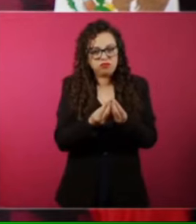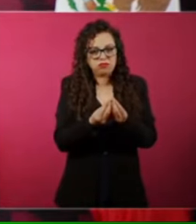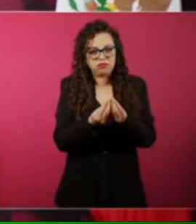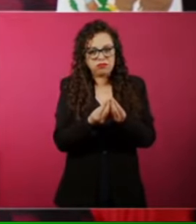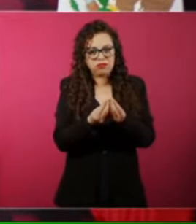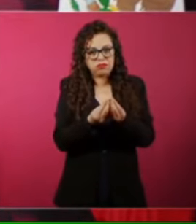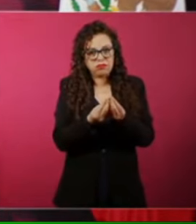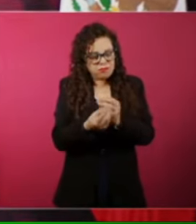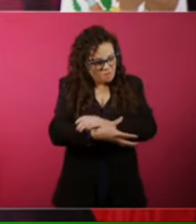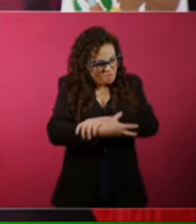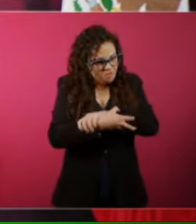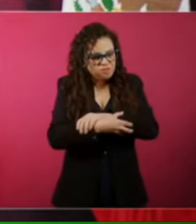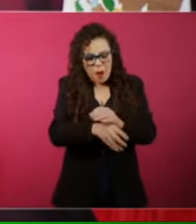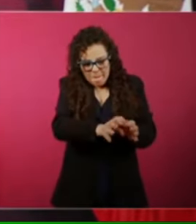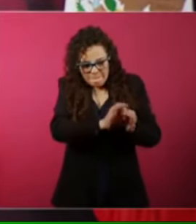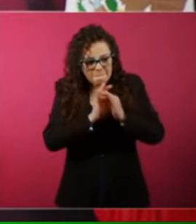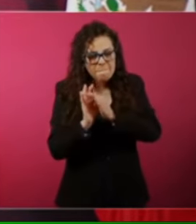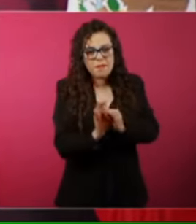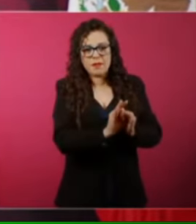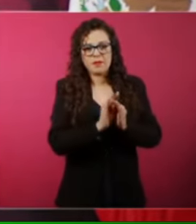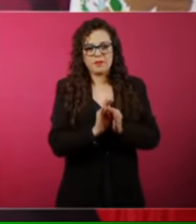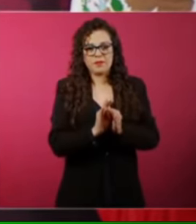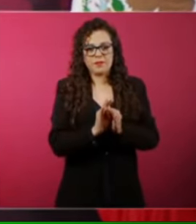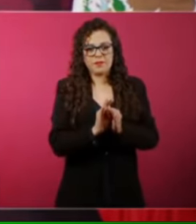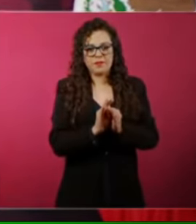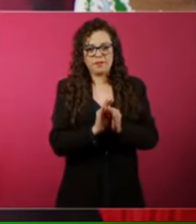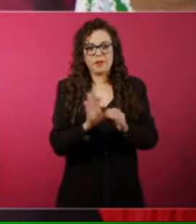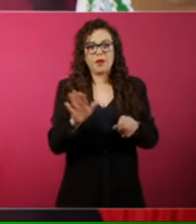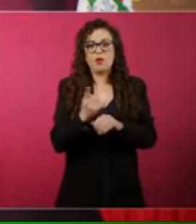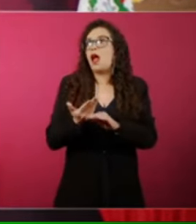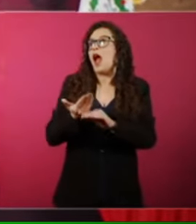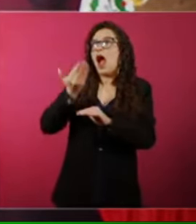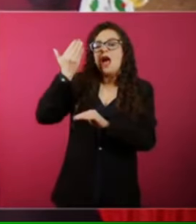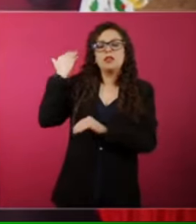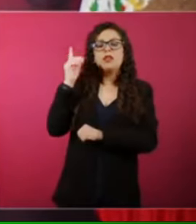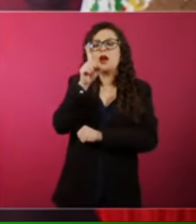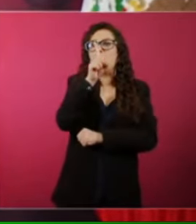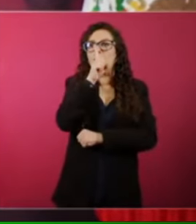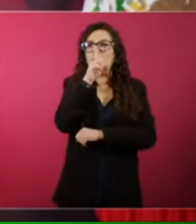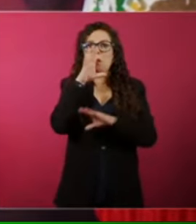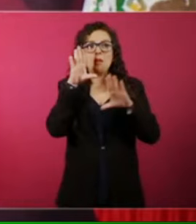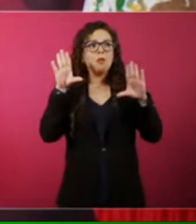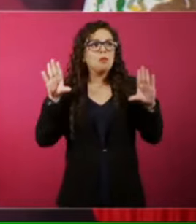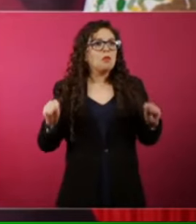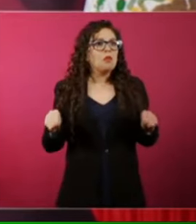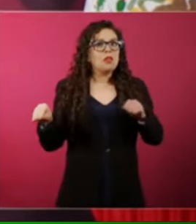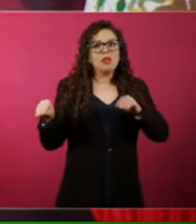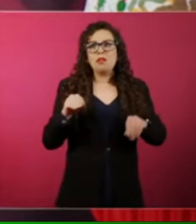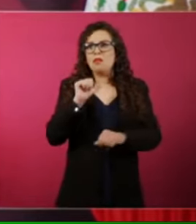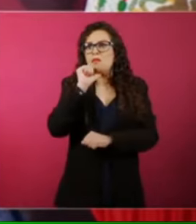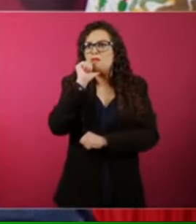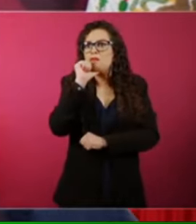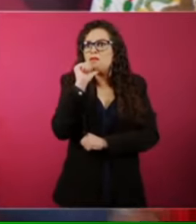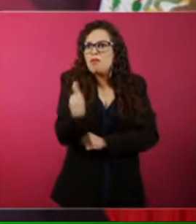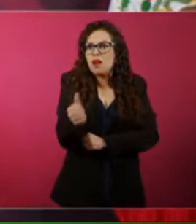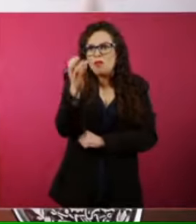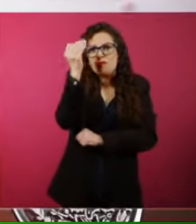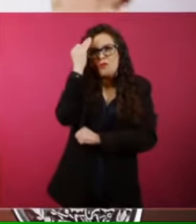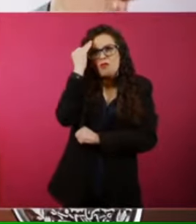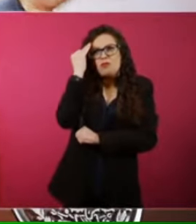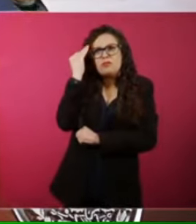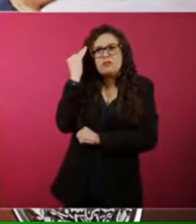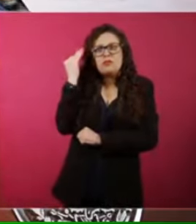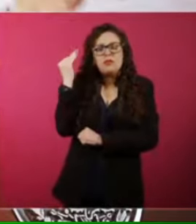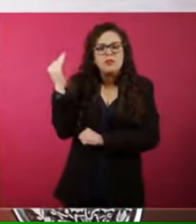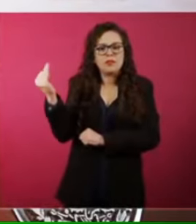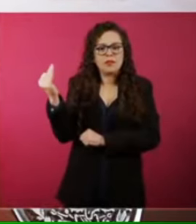Estaban en mucho inmovilismo, para decirlo, suavemente. Entonces, es un despertar